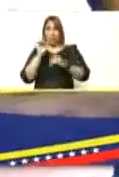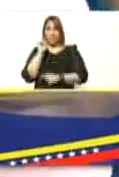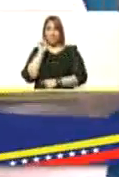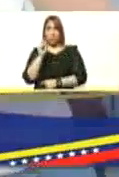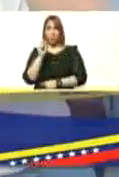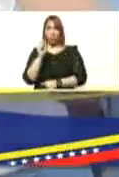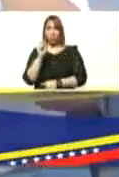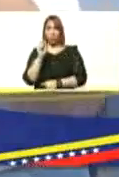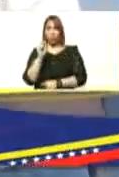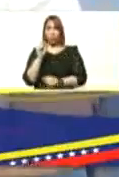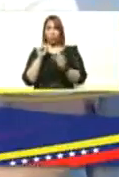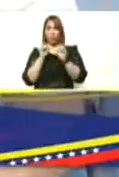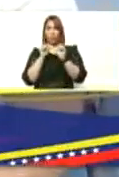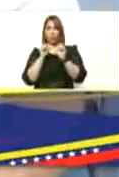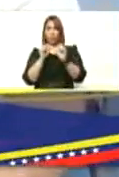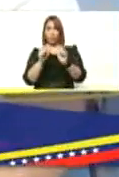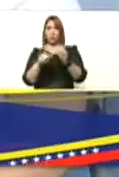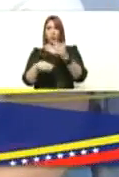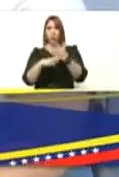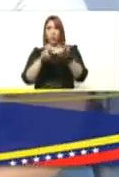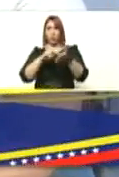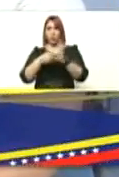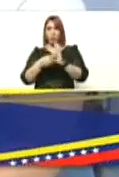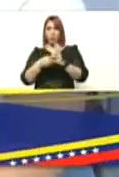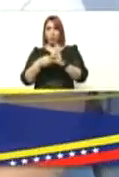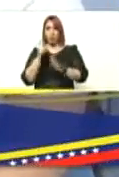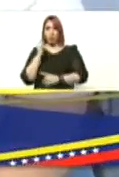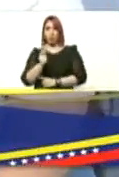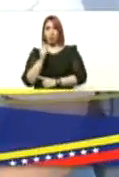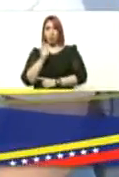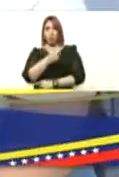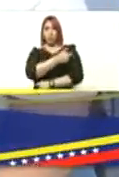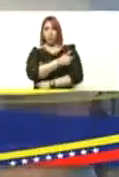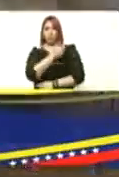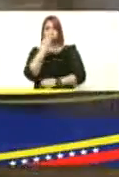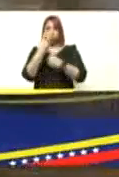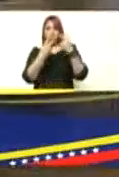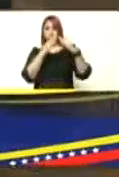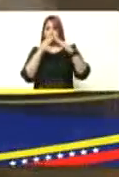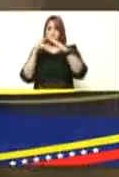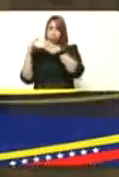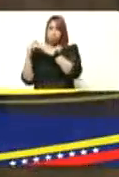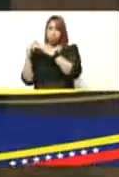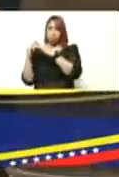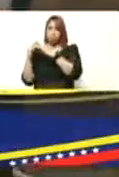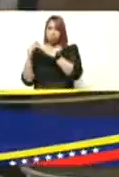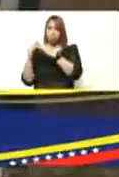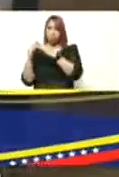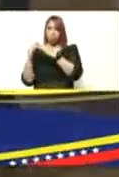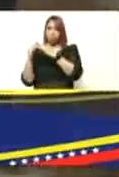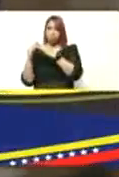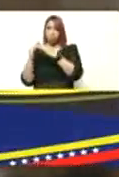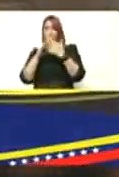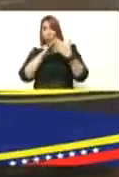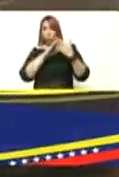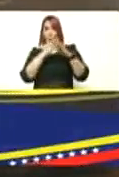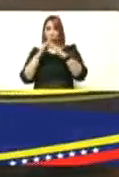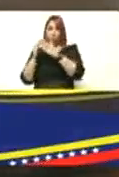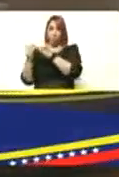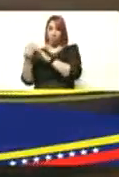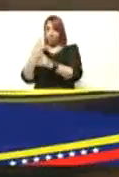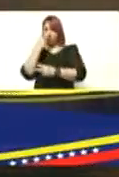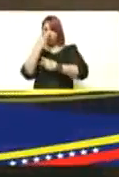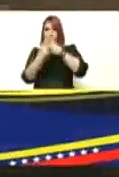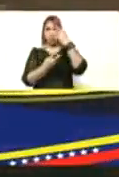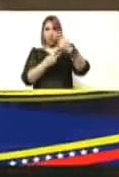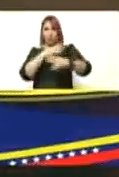fijos para lo que va a ser este tipo de vacunación el casa a casa como le dije que va a ser en las comunidades adentro con